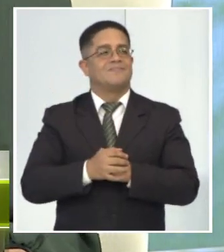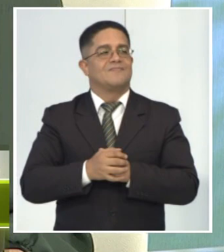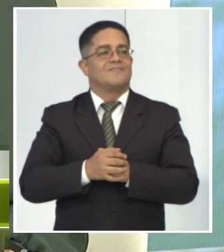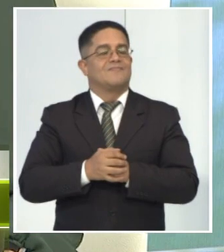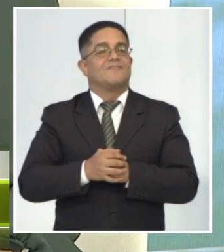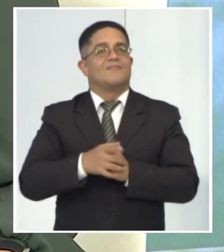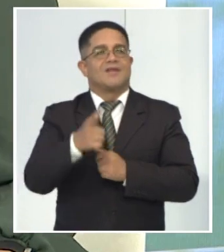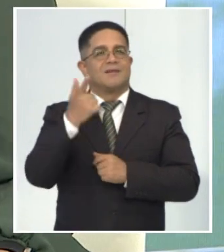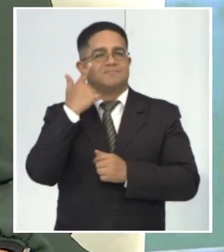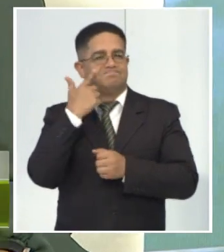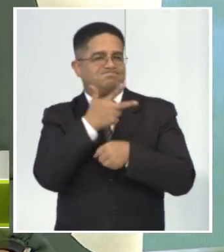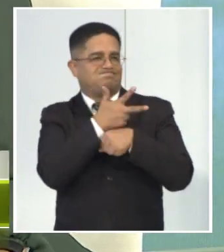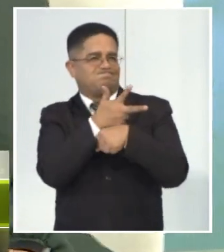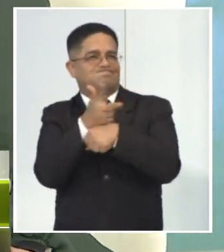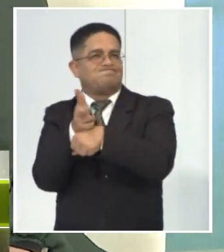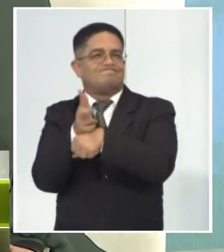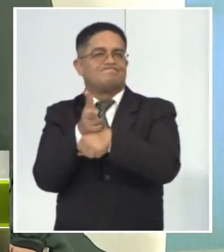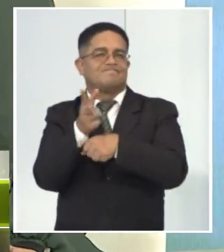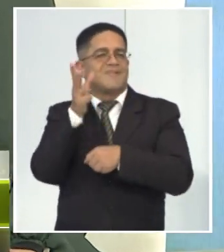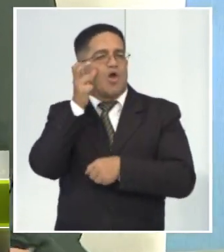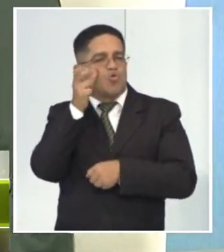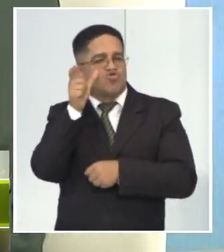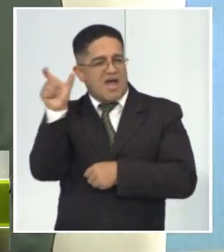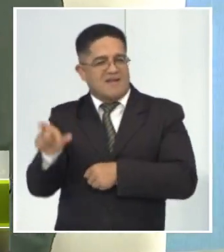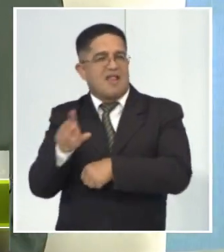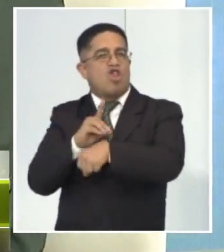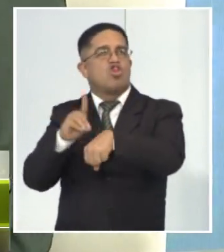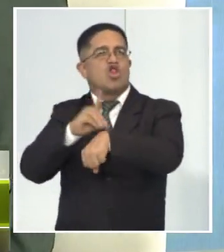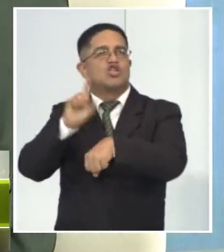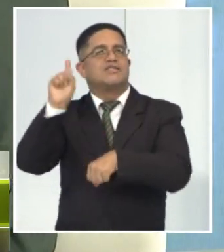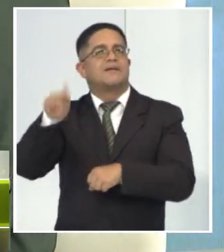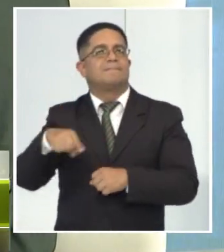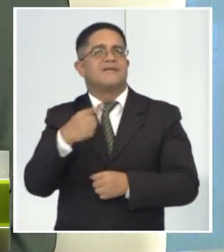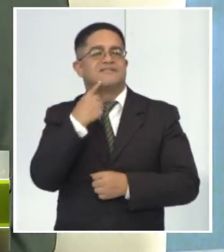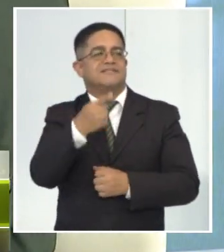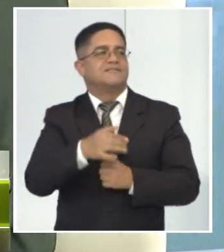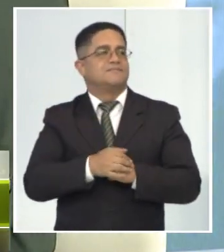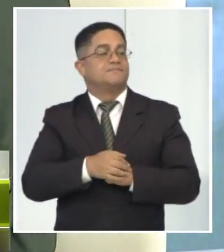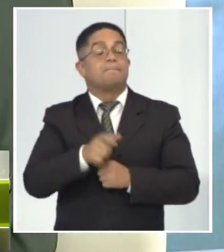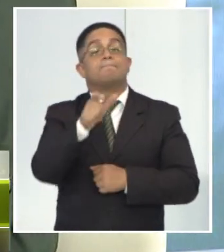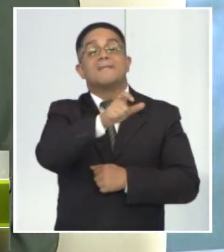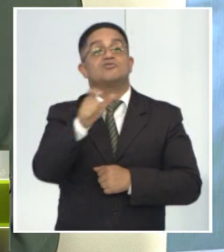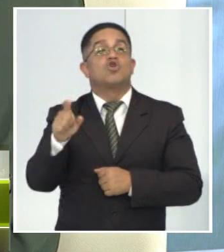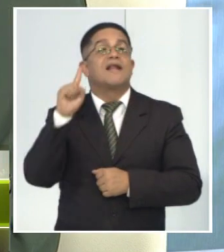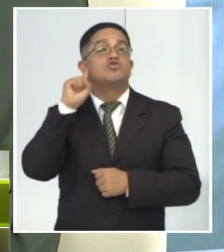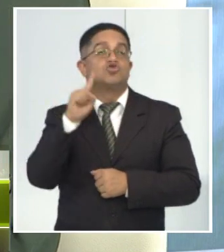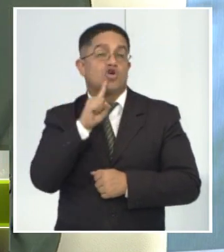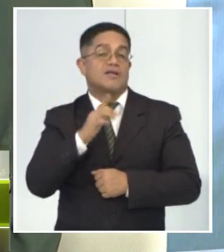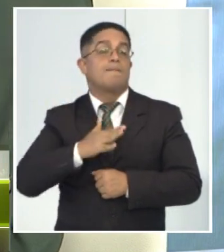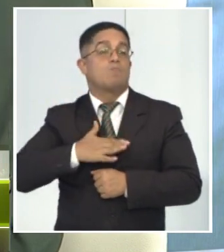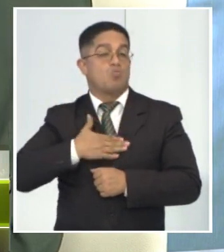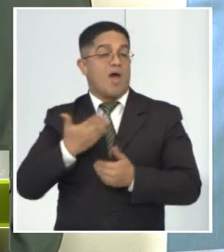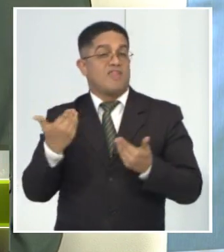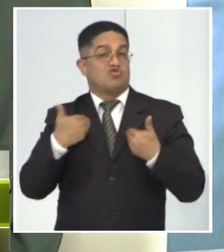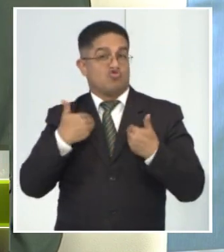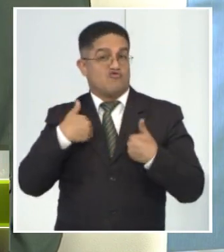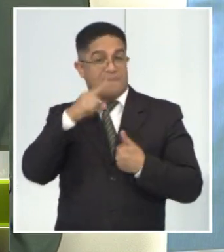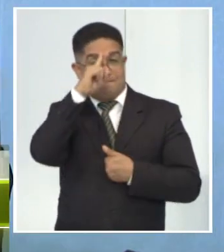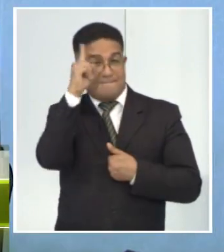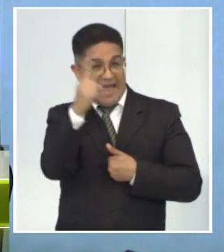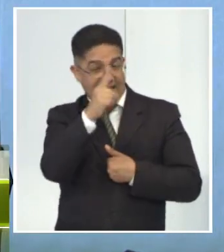acá en vivo para que puedan ver y escuchar al doctor también. Nos dice lo siguiente, ¿las personas sordas pueden sufrir de tínitus y mareos?